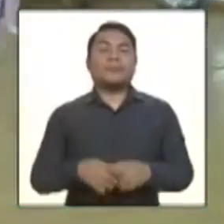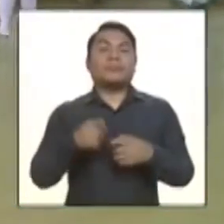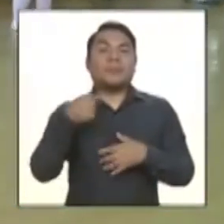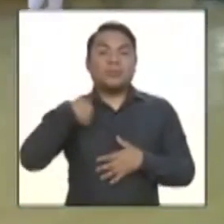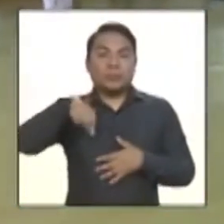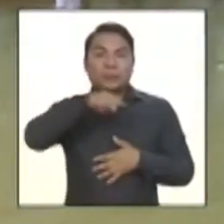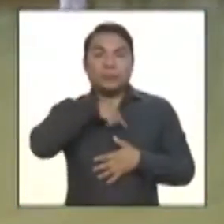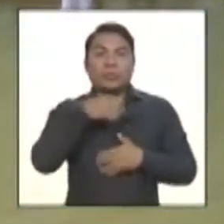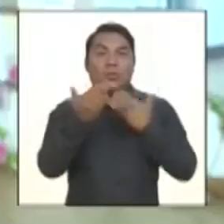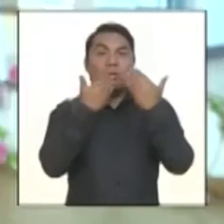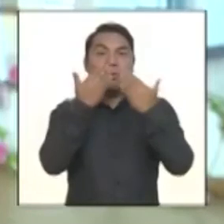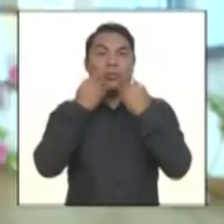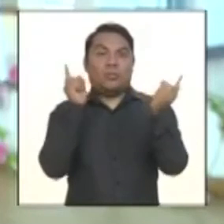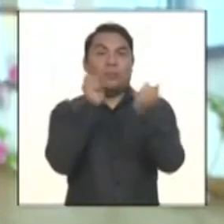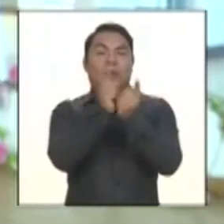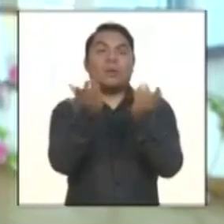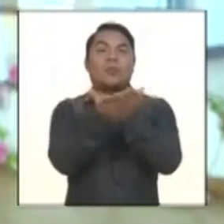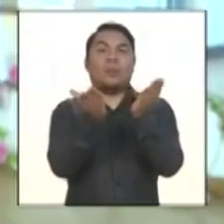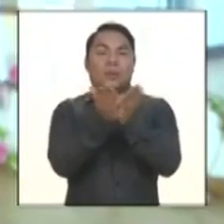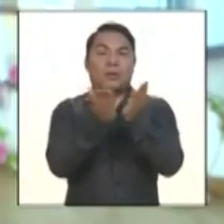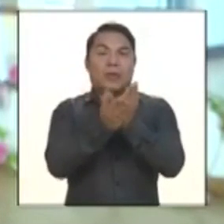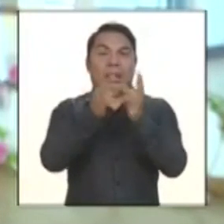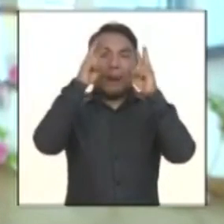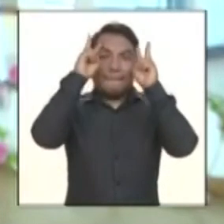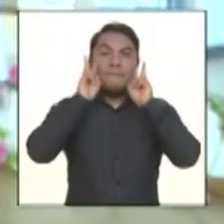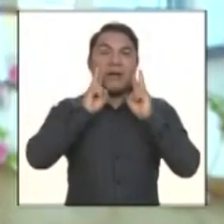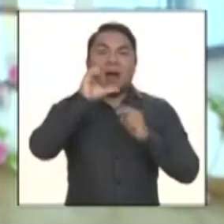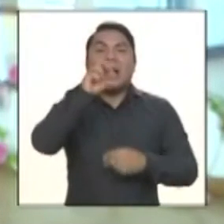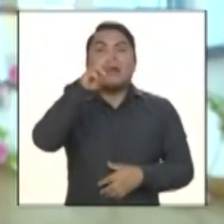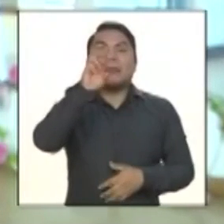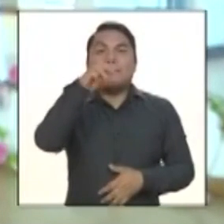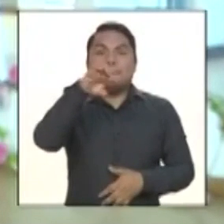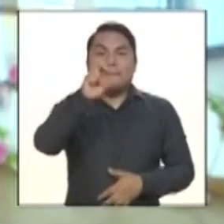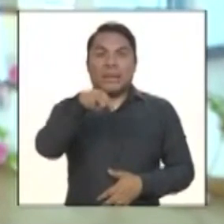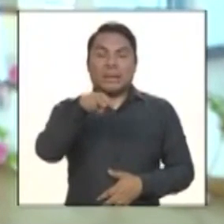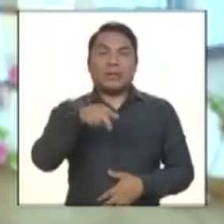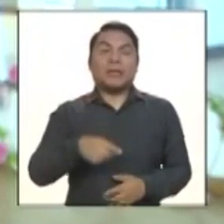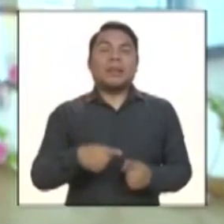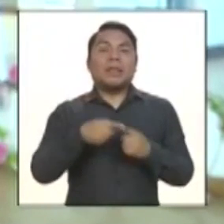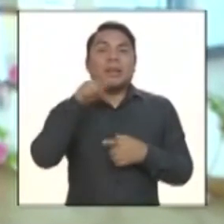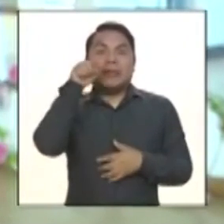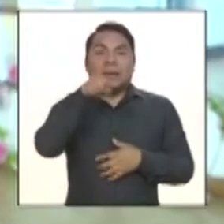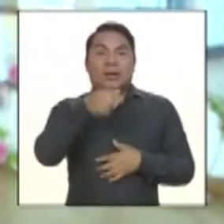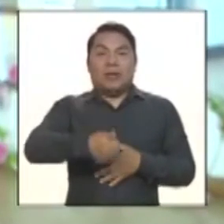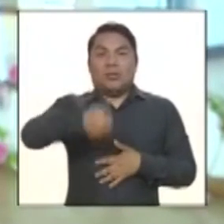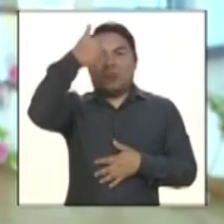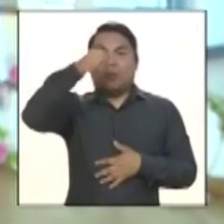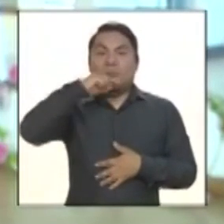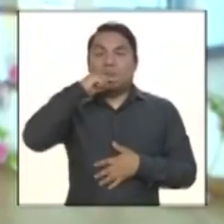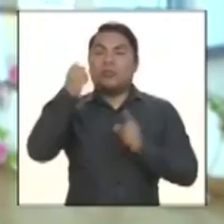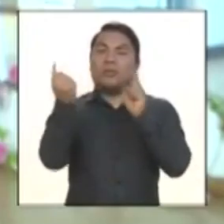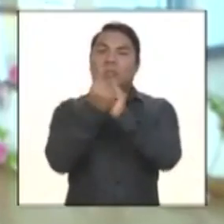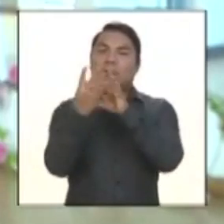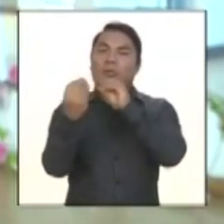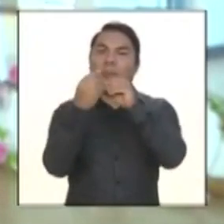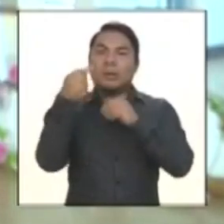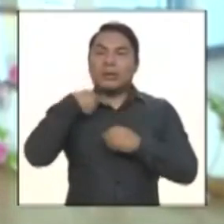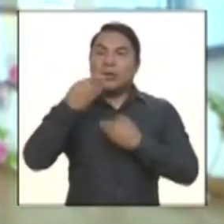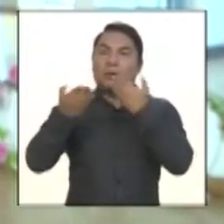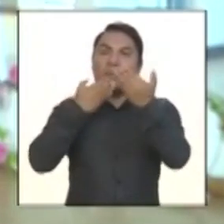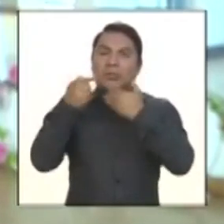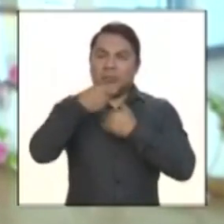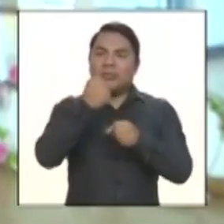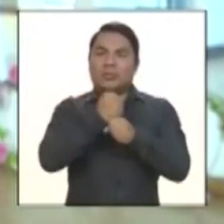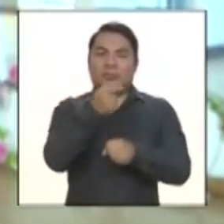Nosotros conversamos con el Colegio Virgen del Carmen, un sebe que está en el distrito. A través de la directora establecimos la necesidad de poder trabajar con las